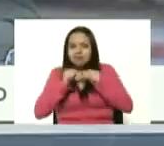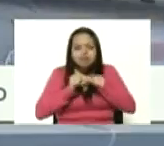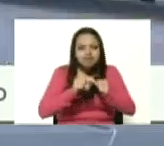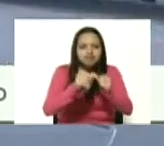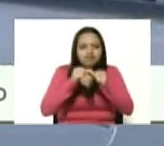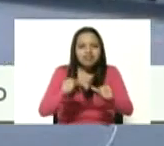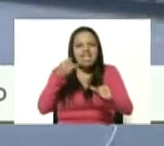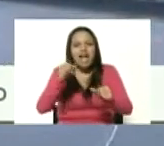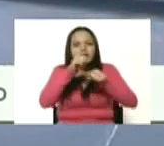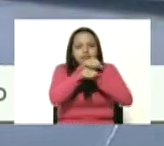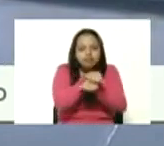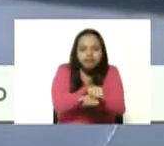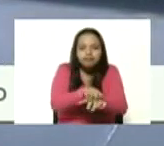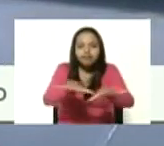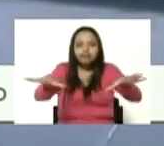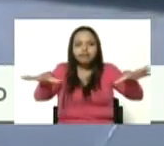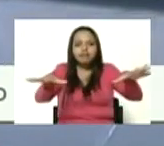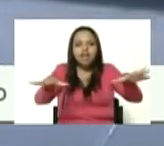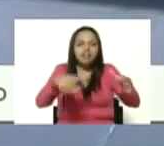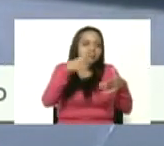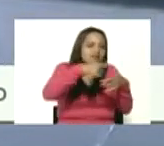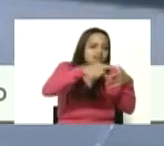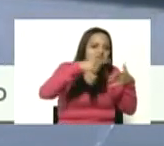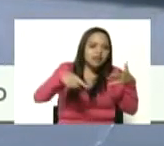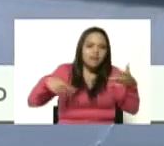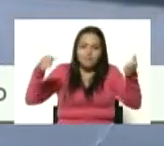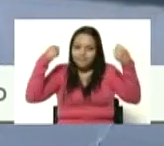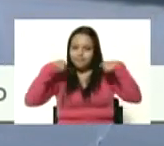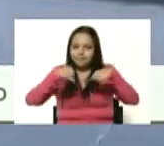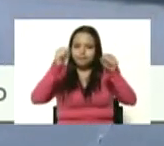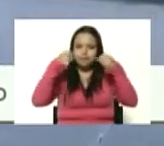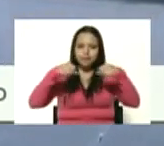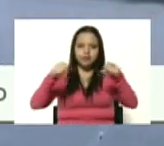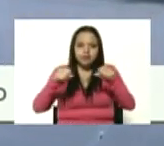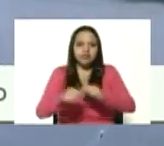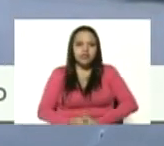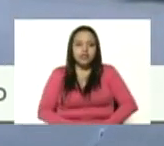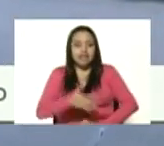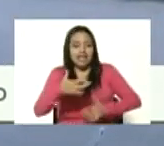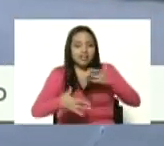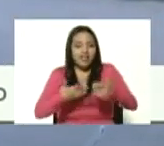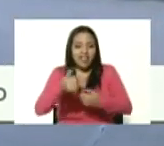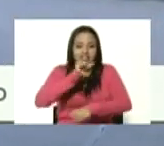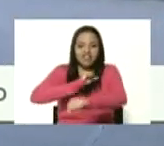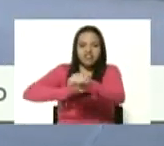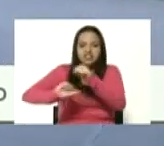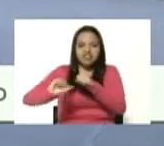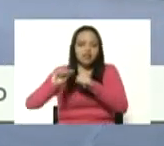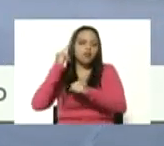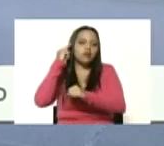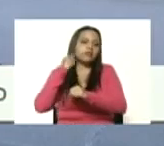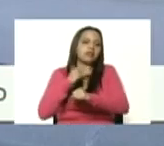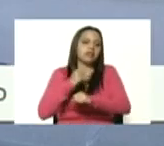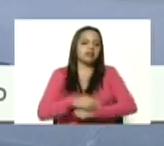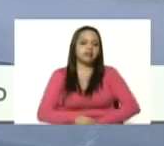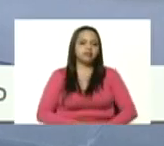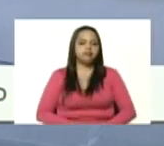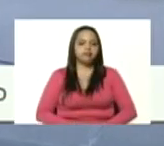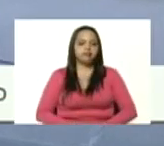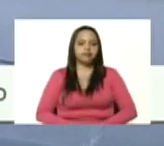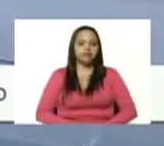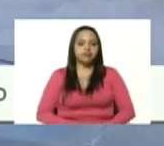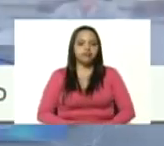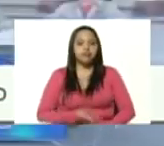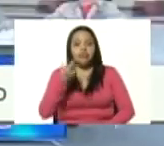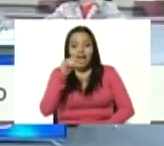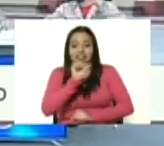despliegue de los ejercicios de operaciones escudo bolivariano está en